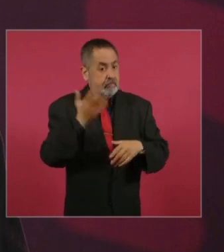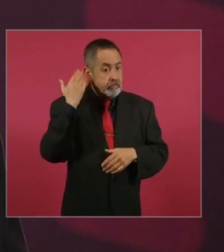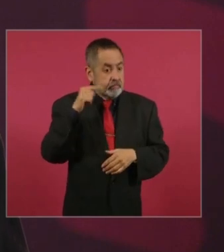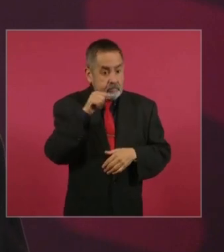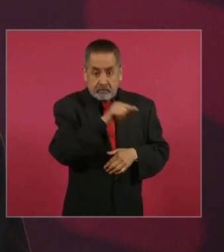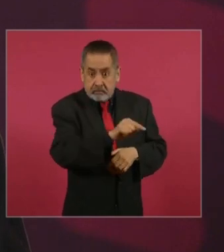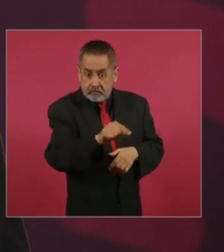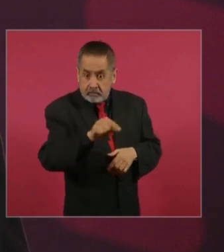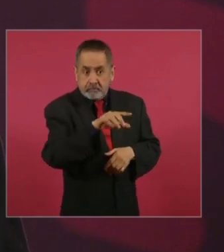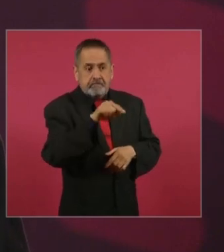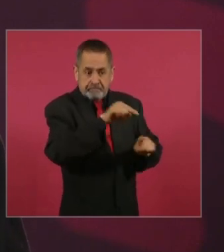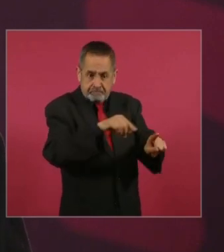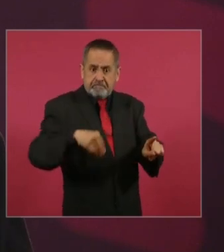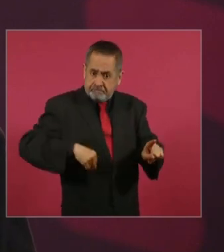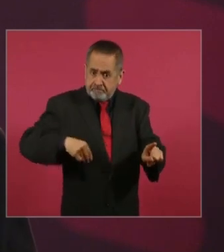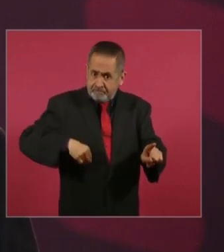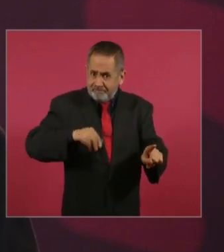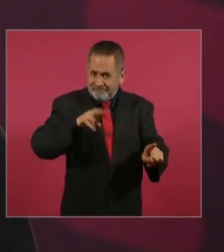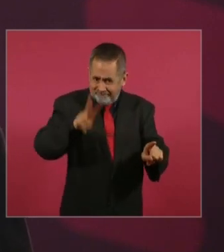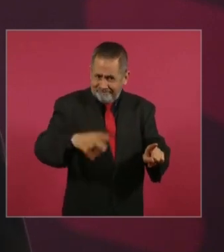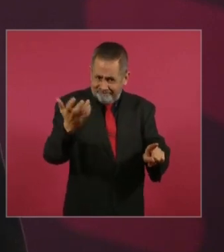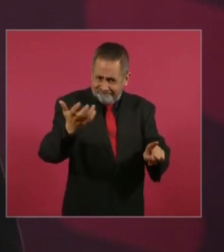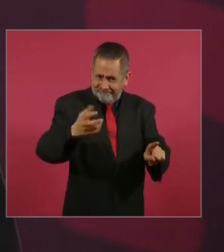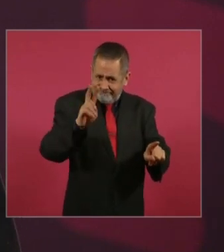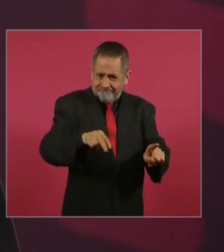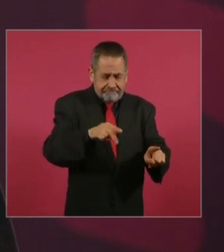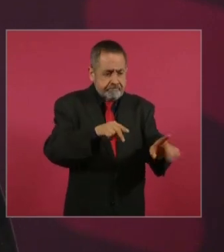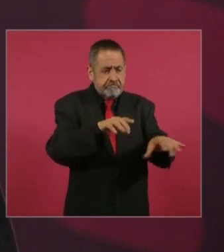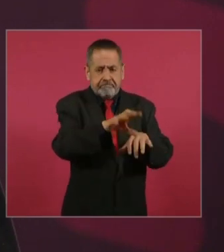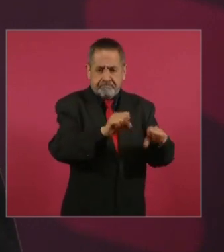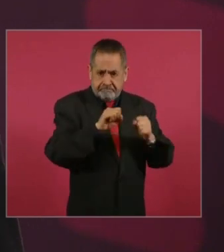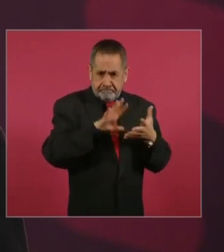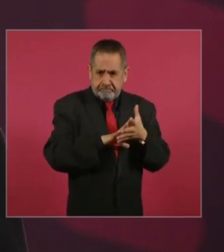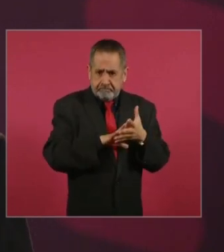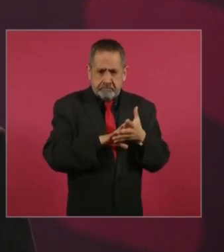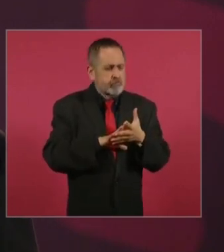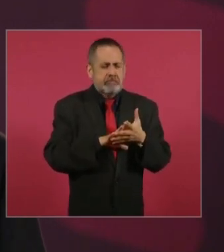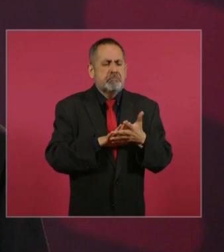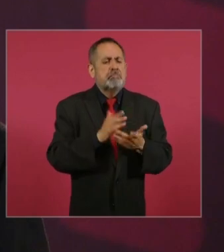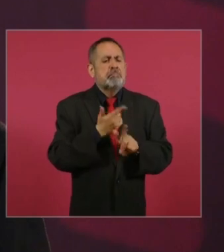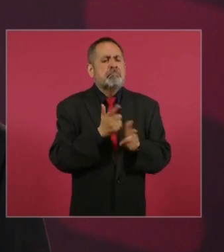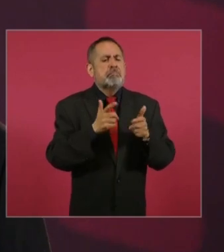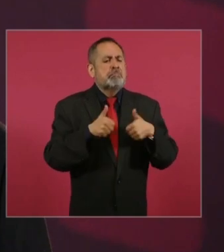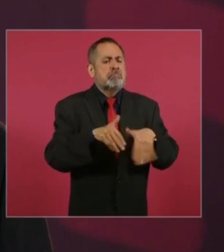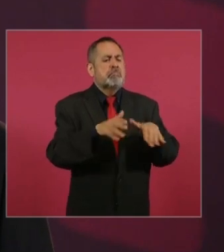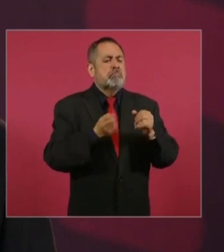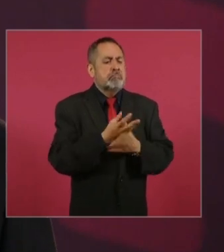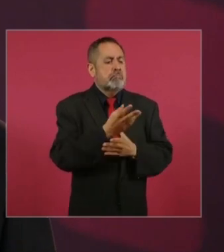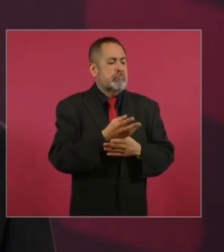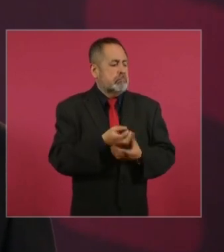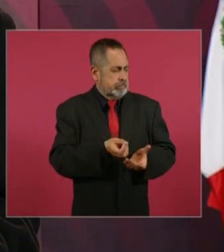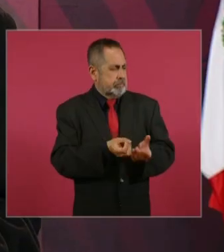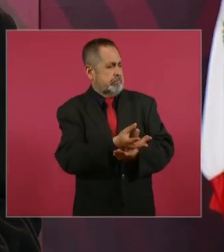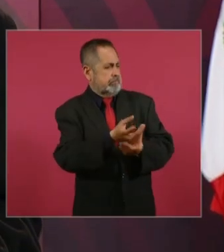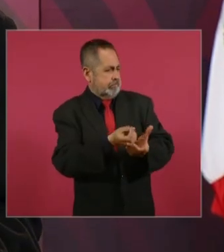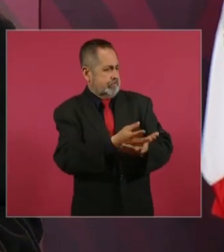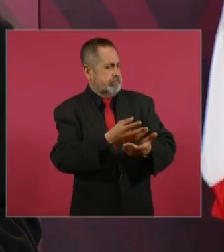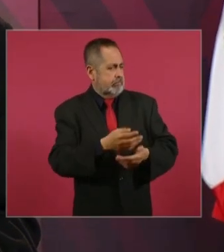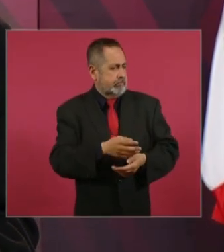participado en la desaparición de los jóvenes son al mismo tiempo los